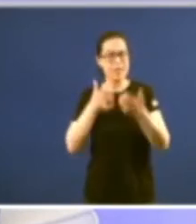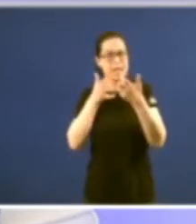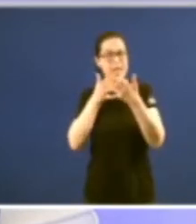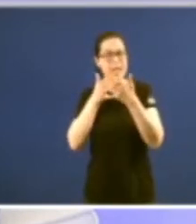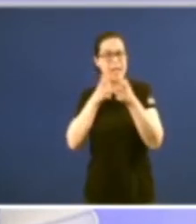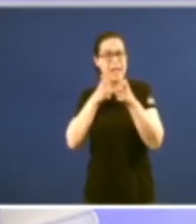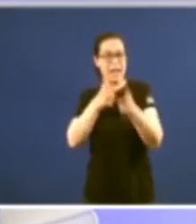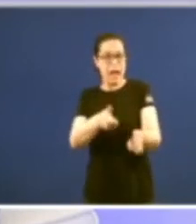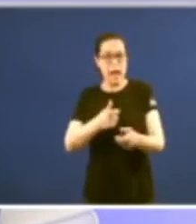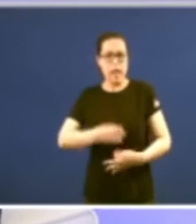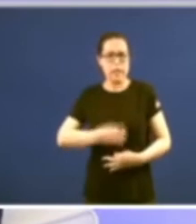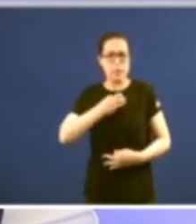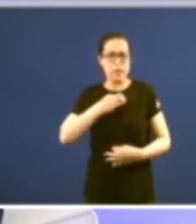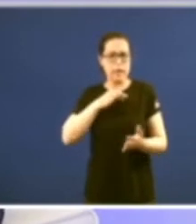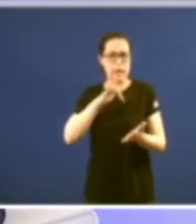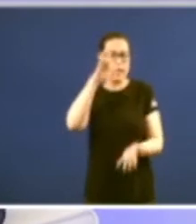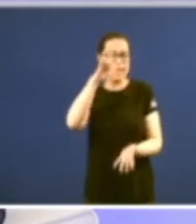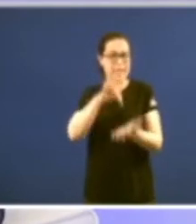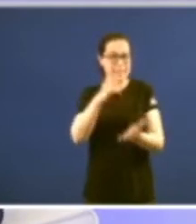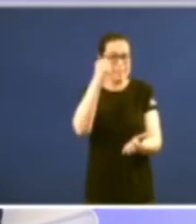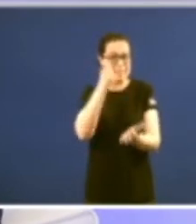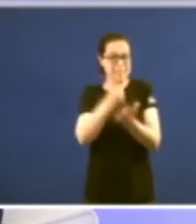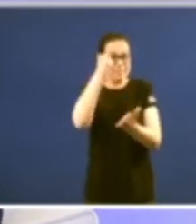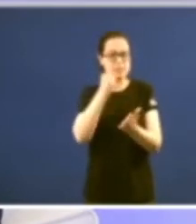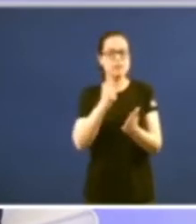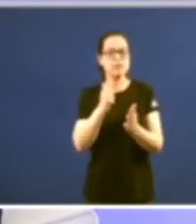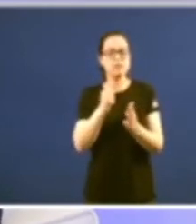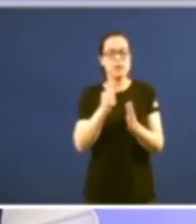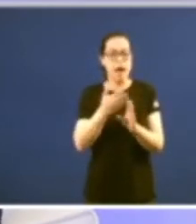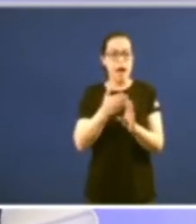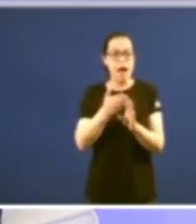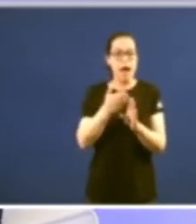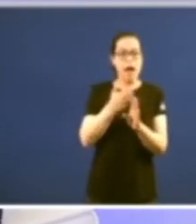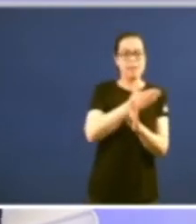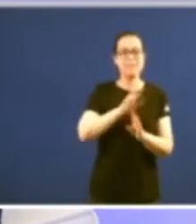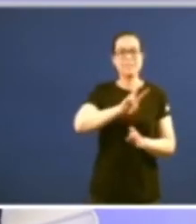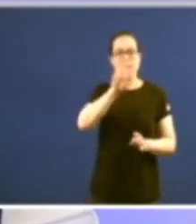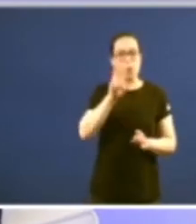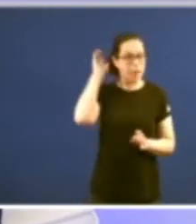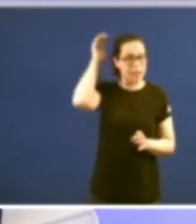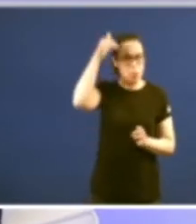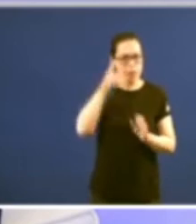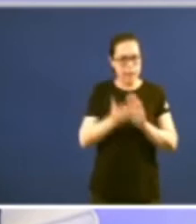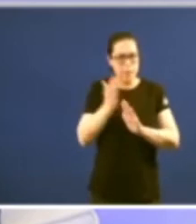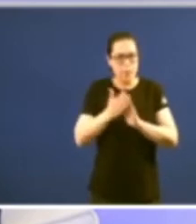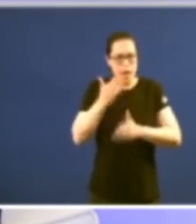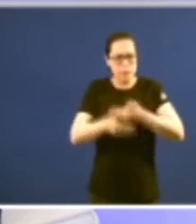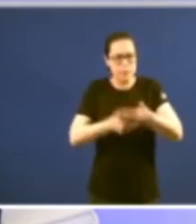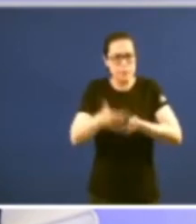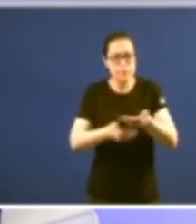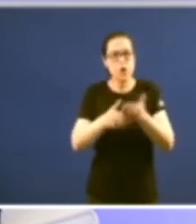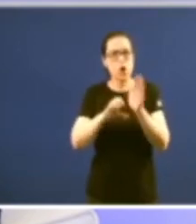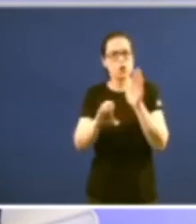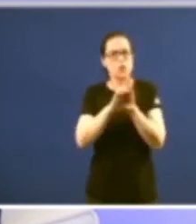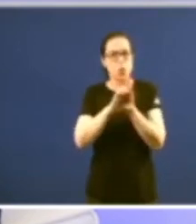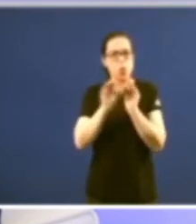é justamente o dato que acaba co proceso autonómico que se empeza ca a Segunda República a Constitución Republicana